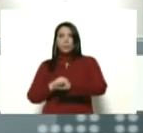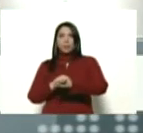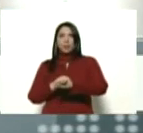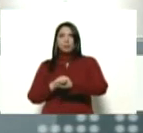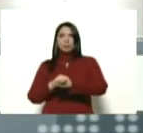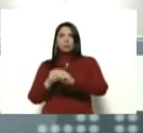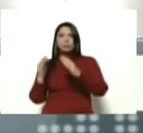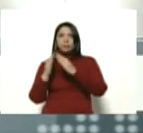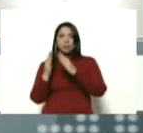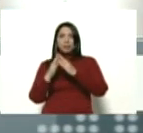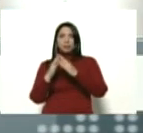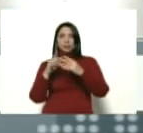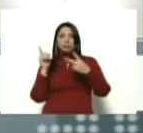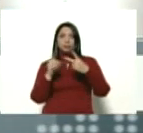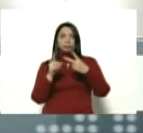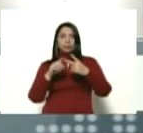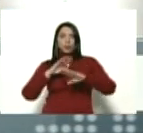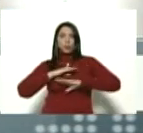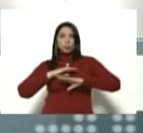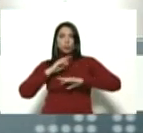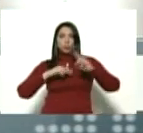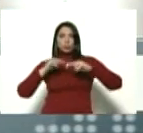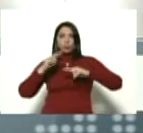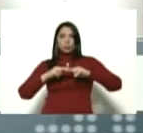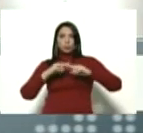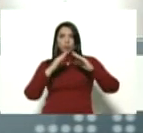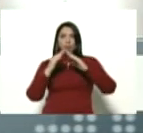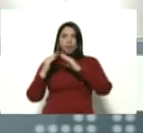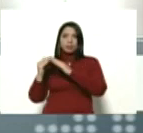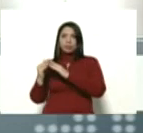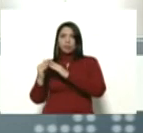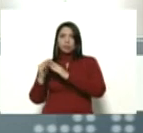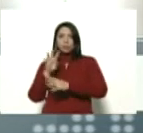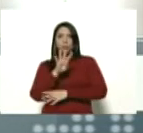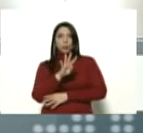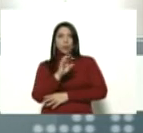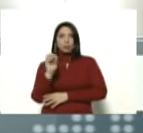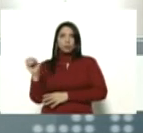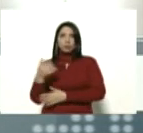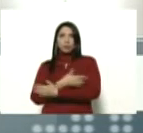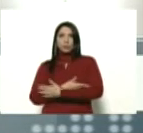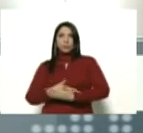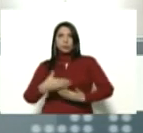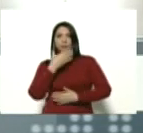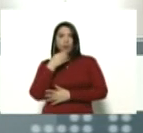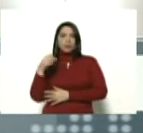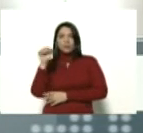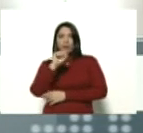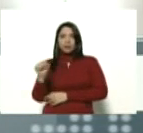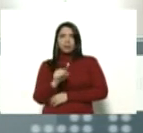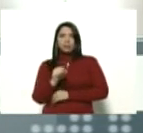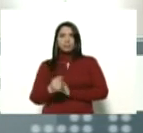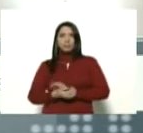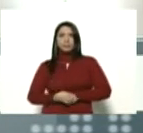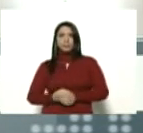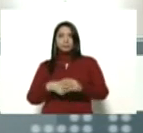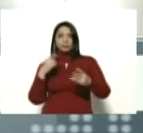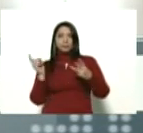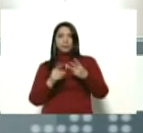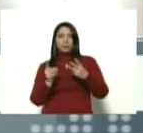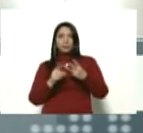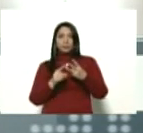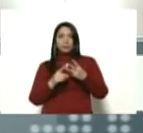dos autoconstrucción de vivienda principal 400 millones de bolívares del nuevo monto tres